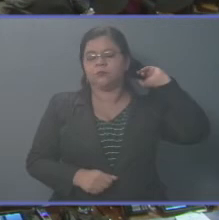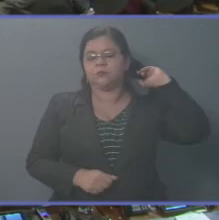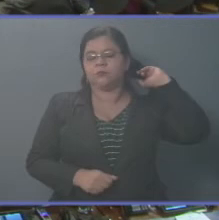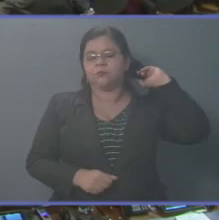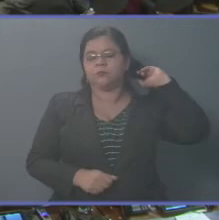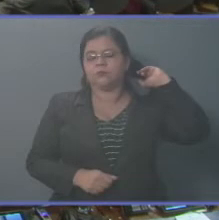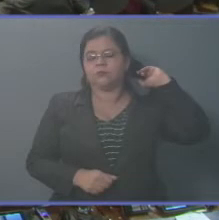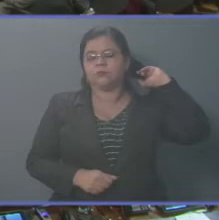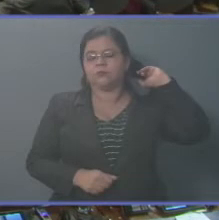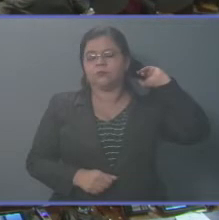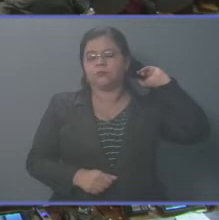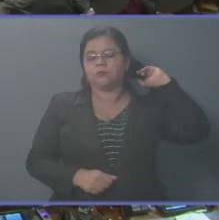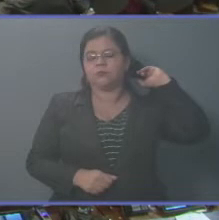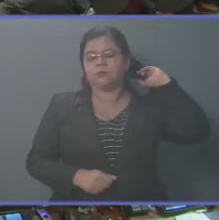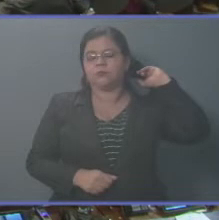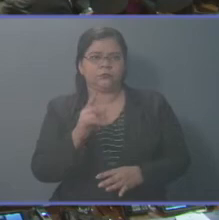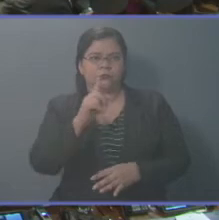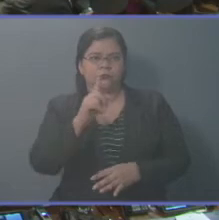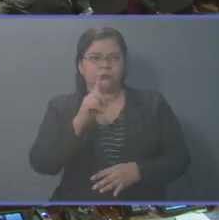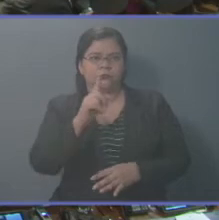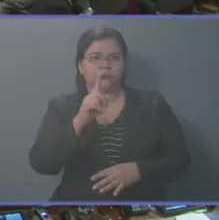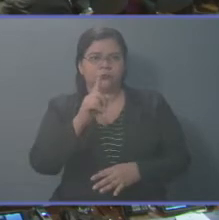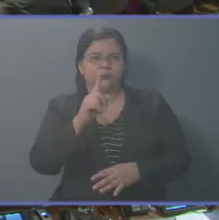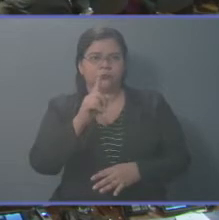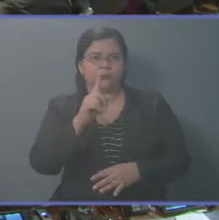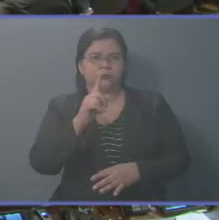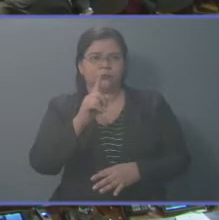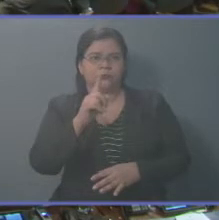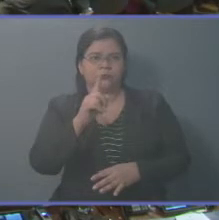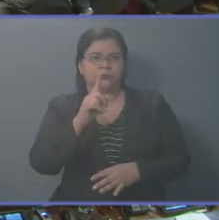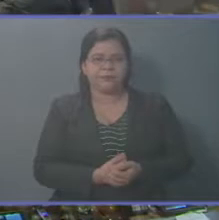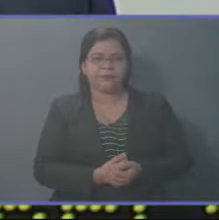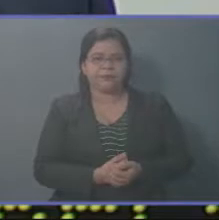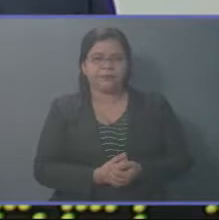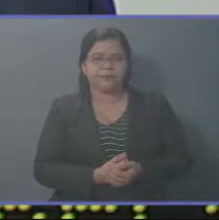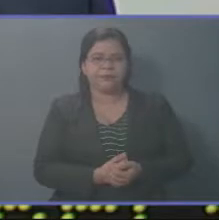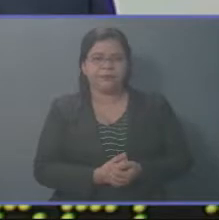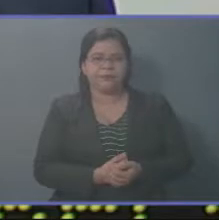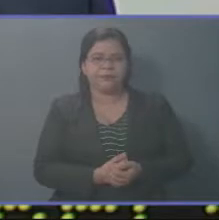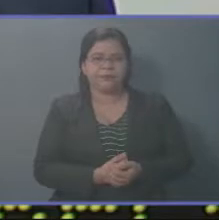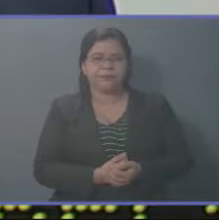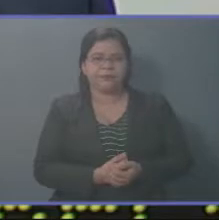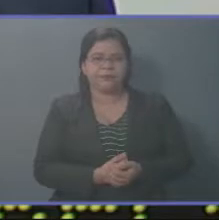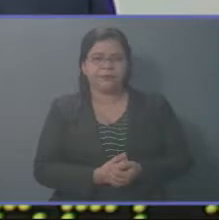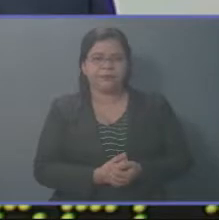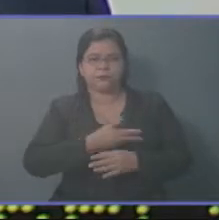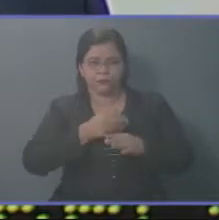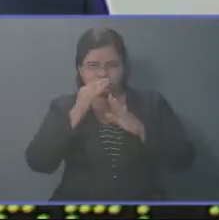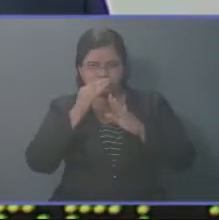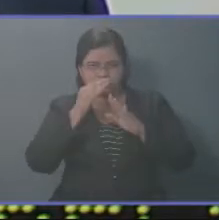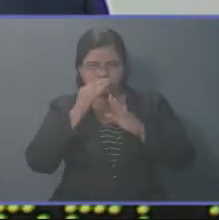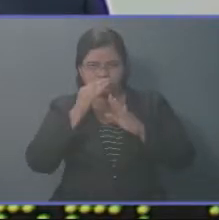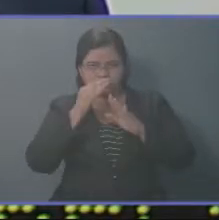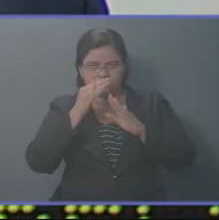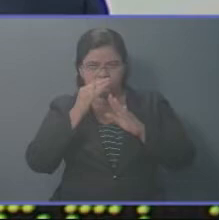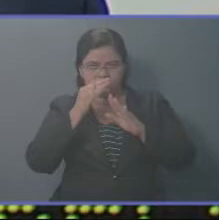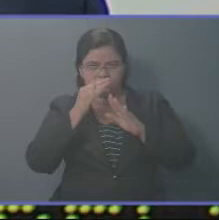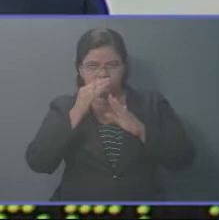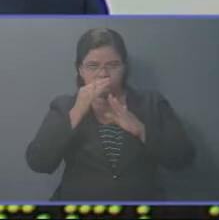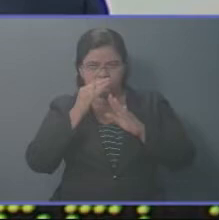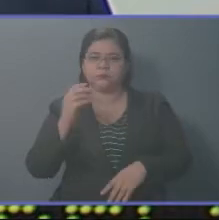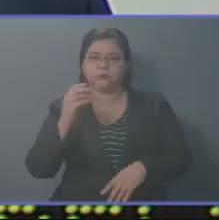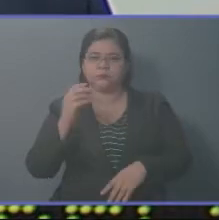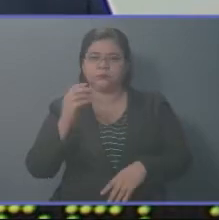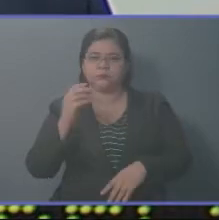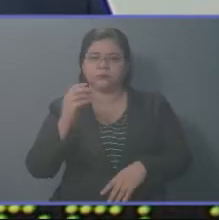documento, hay una pieza al interior de este órgano del Estado. Y yo digo sí con todo respeto, en una emergencia y un